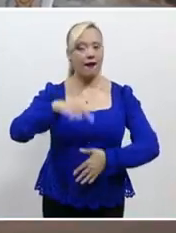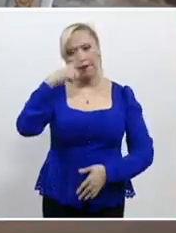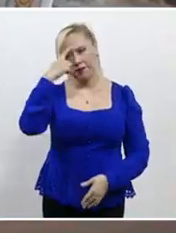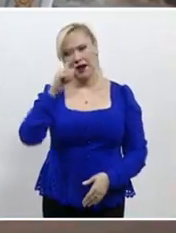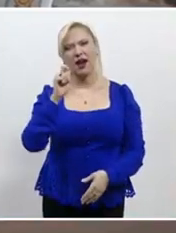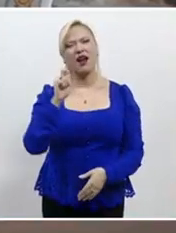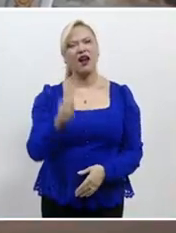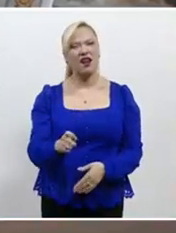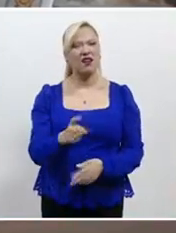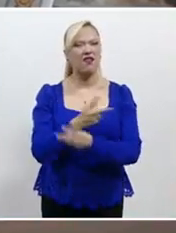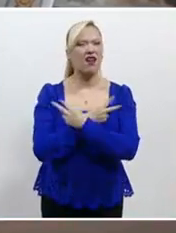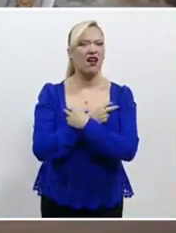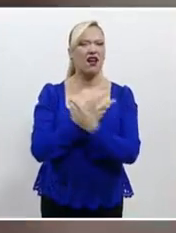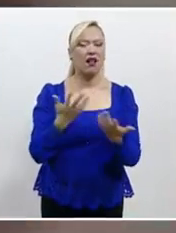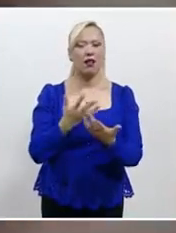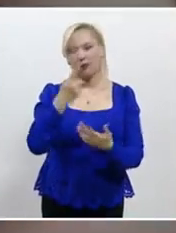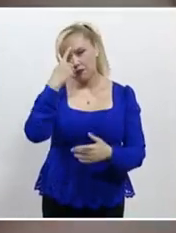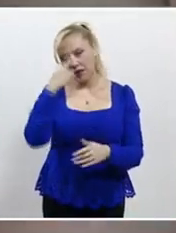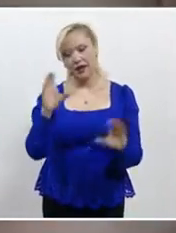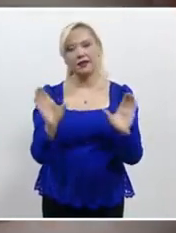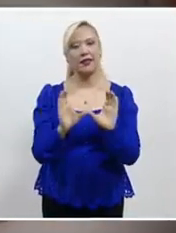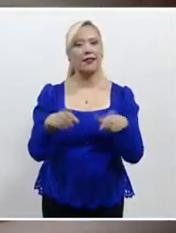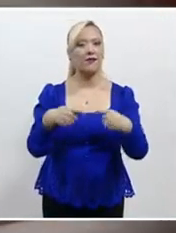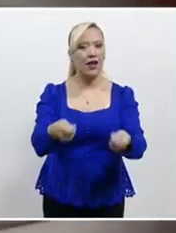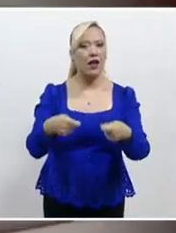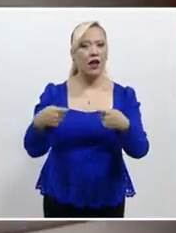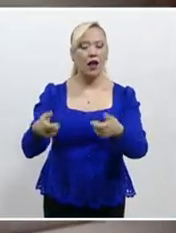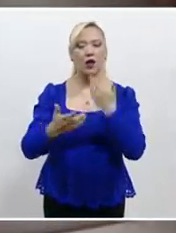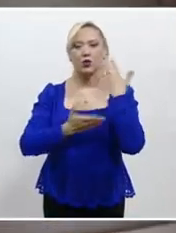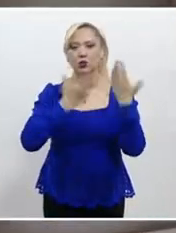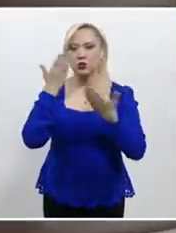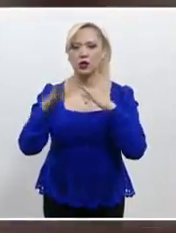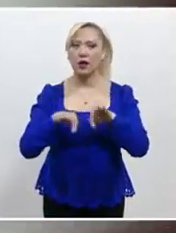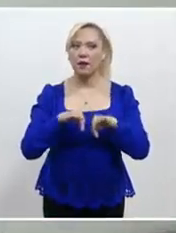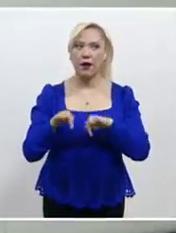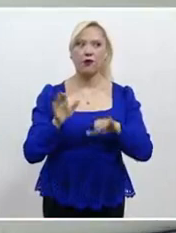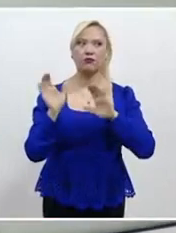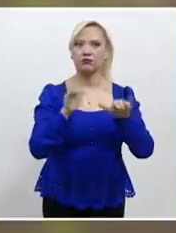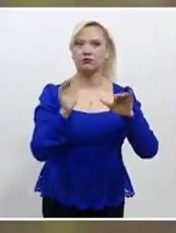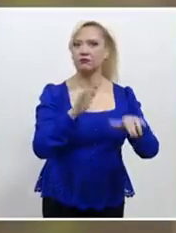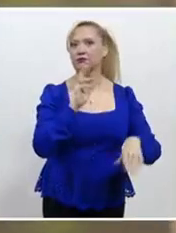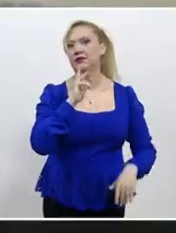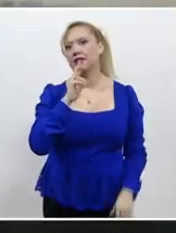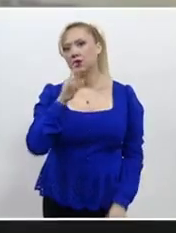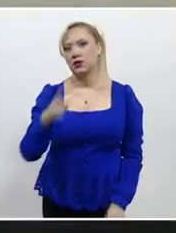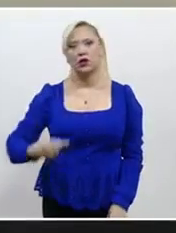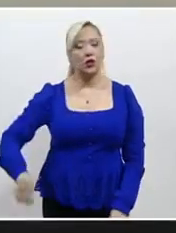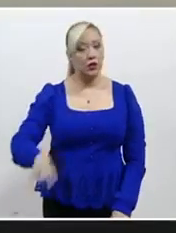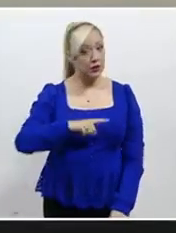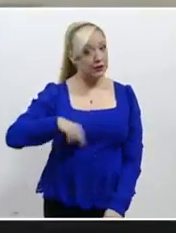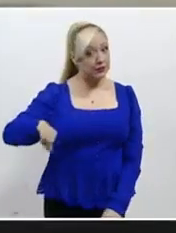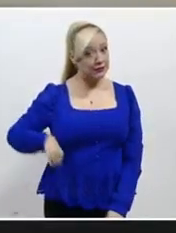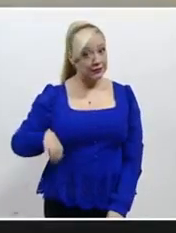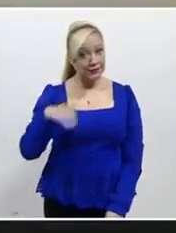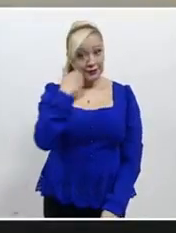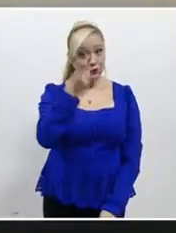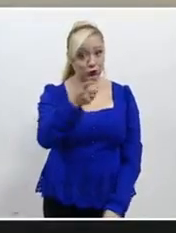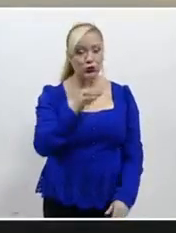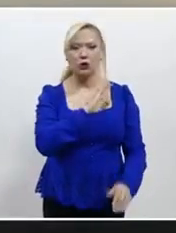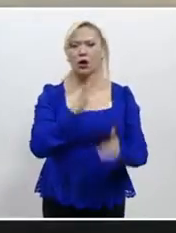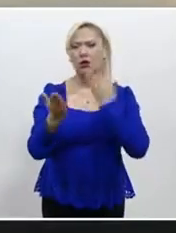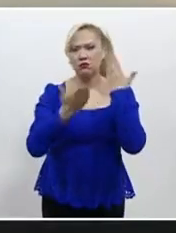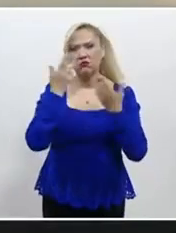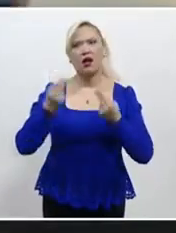programa Certificados de Carrera para impulsar el empleo en la región. Con ello, las y los interesados podrán estudiar